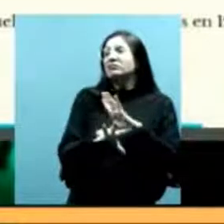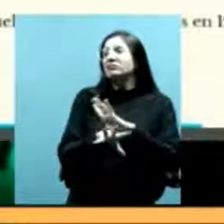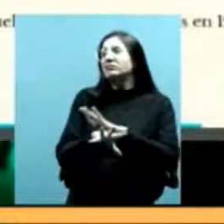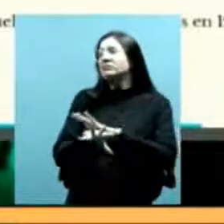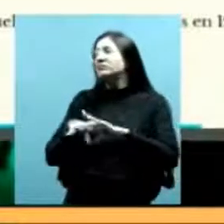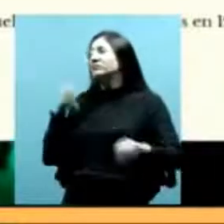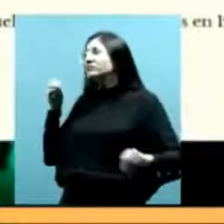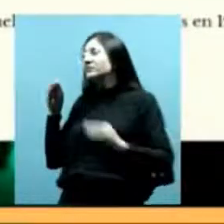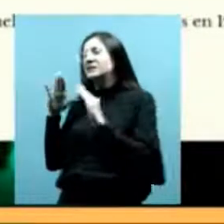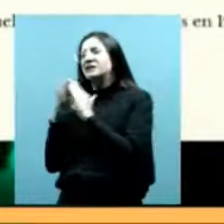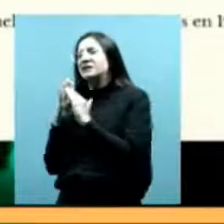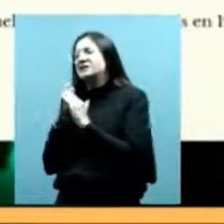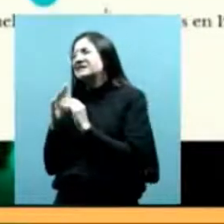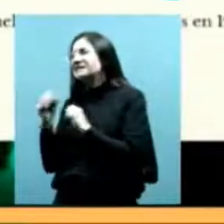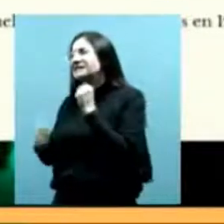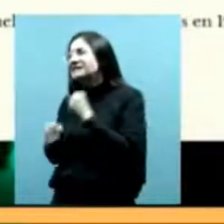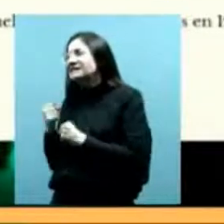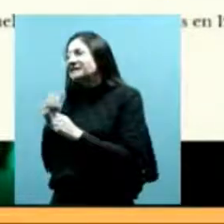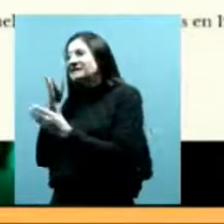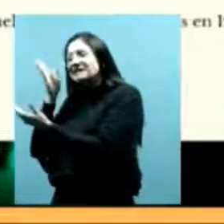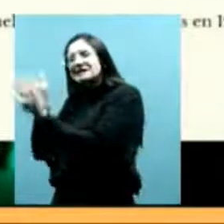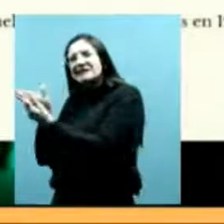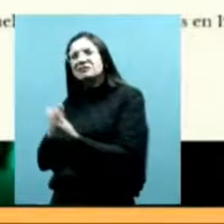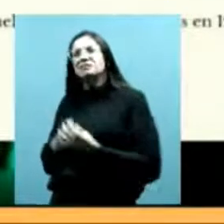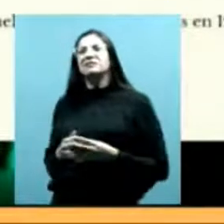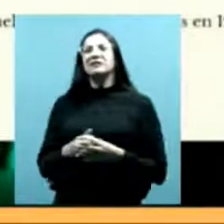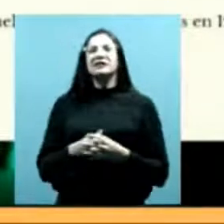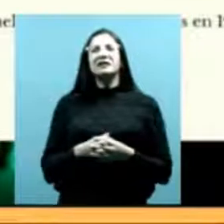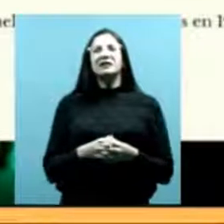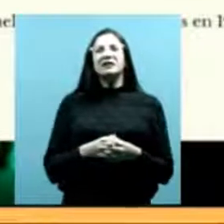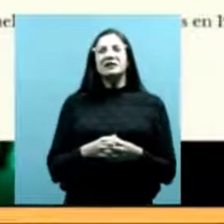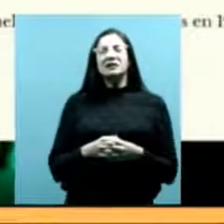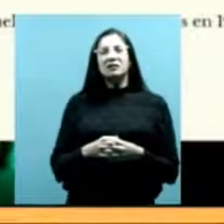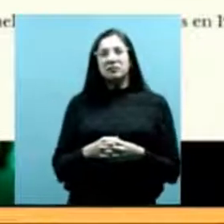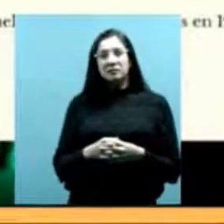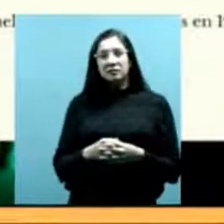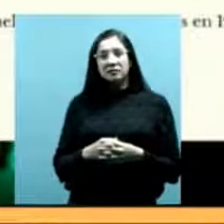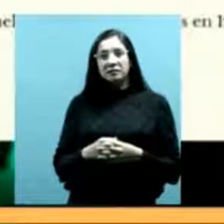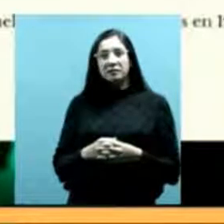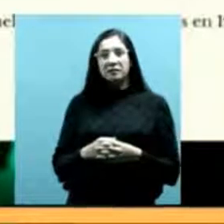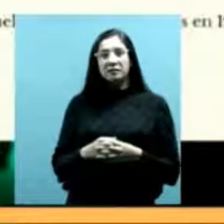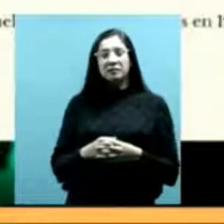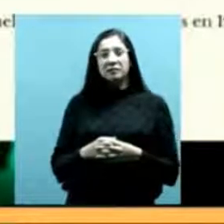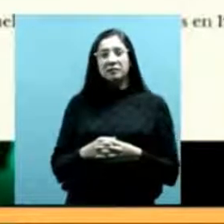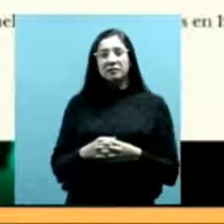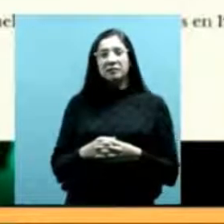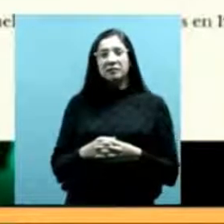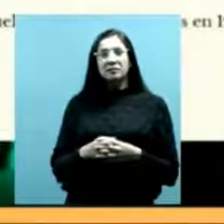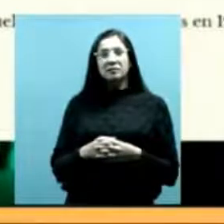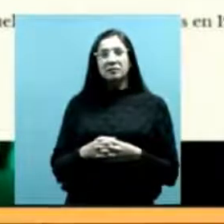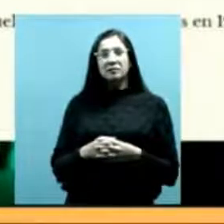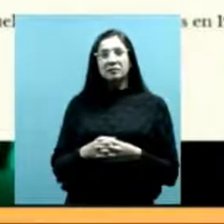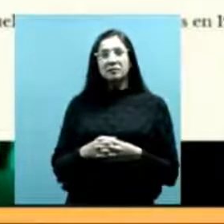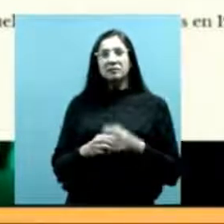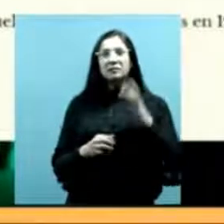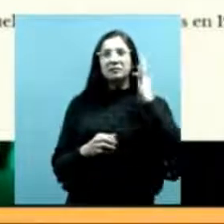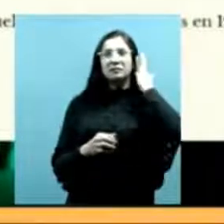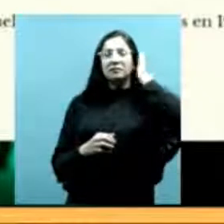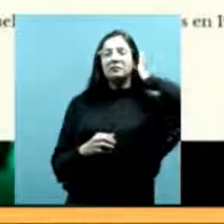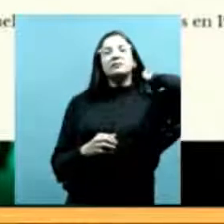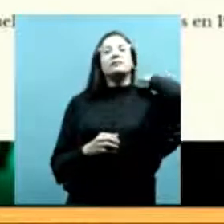cuando lo alargaron le dieron la libertad se vino para acá entonces deja de ser el Juan de Dios traicionero por ejemplo